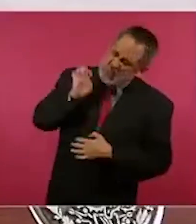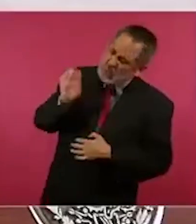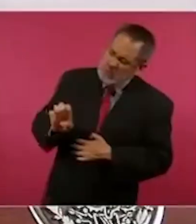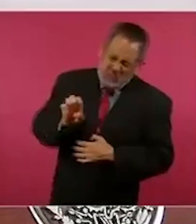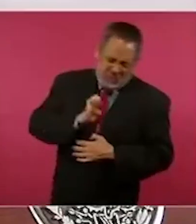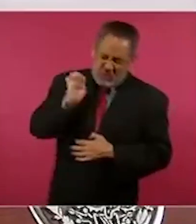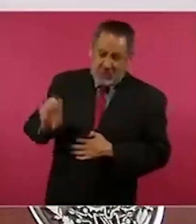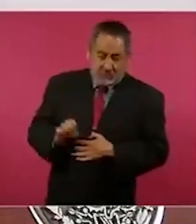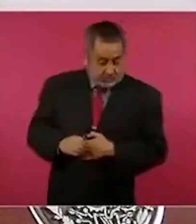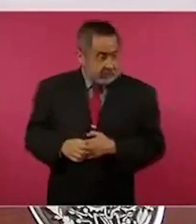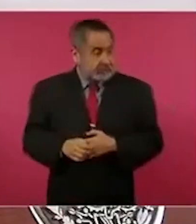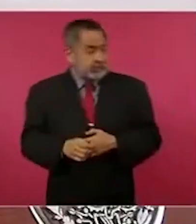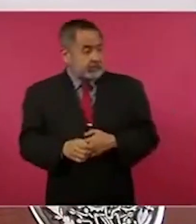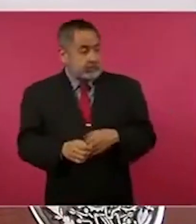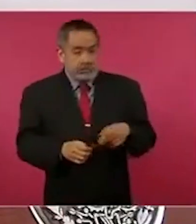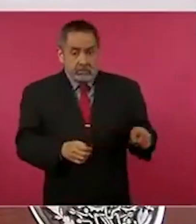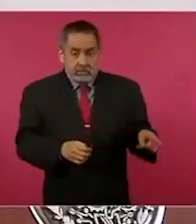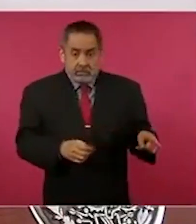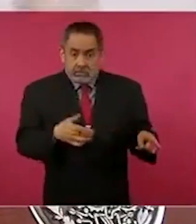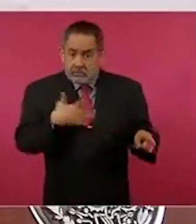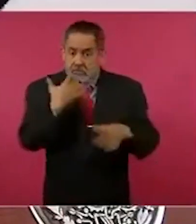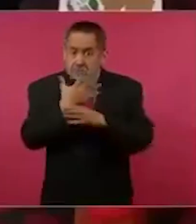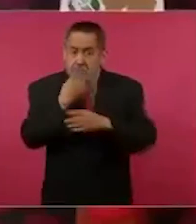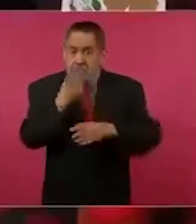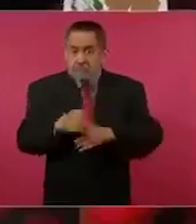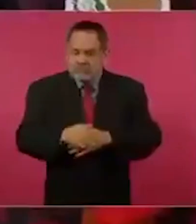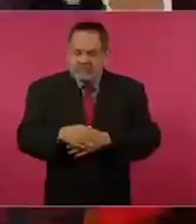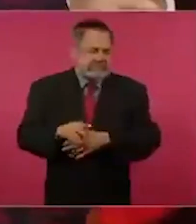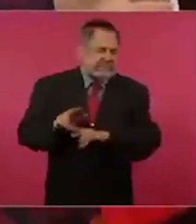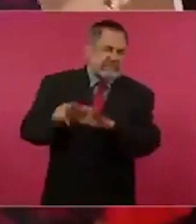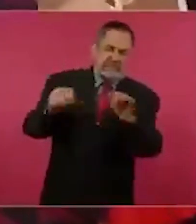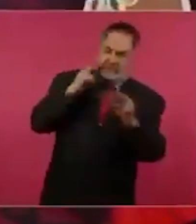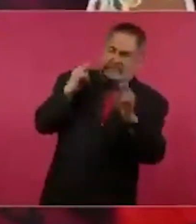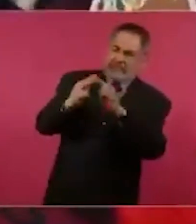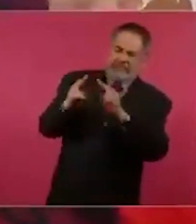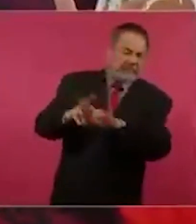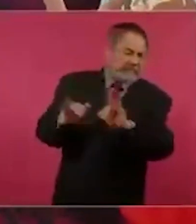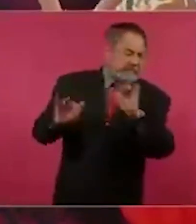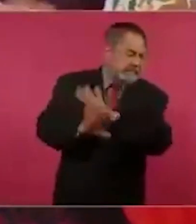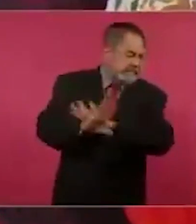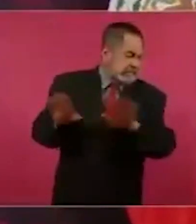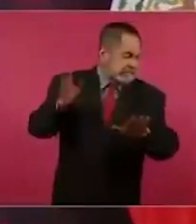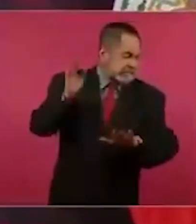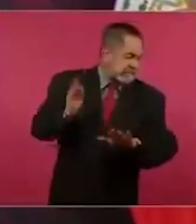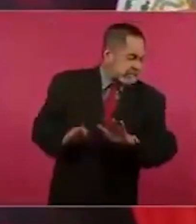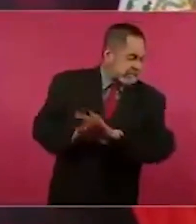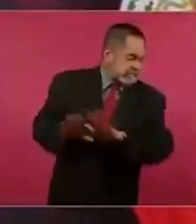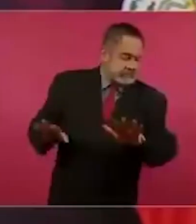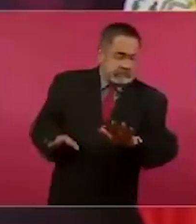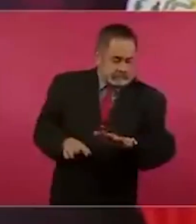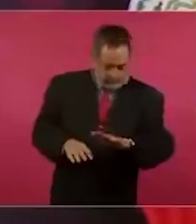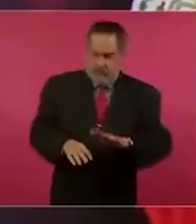no quiero ni verla, pero una cosa